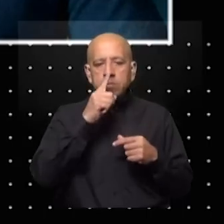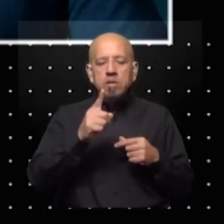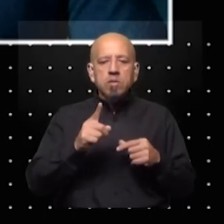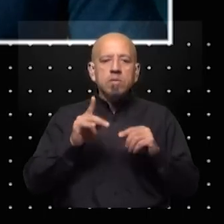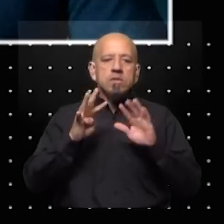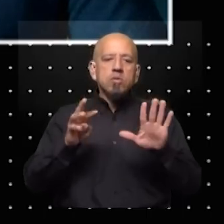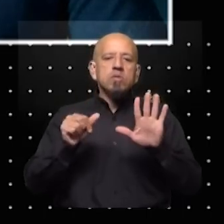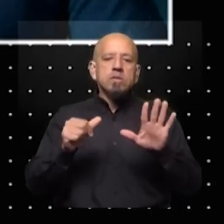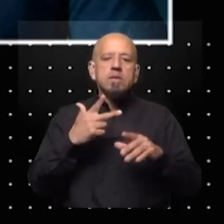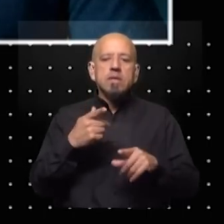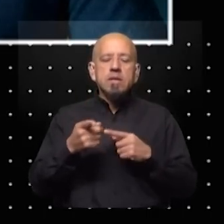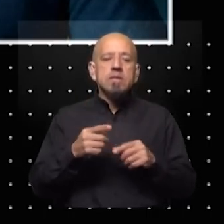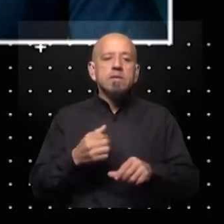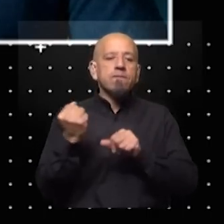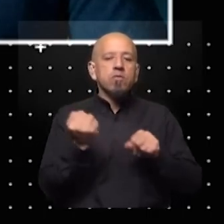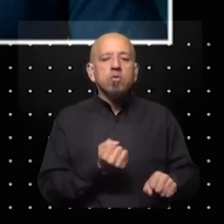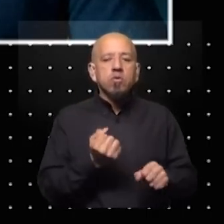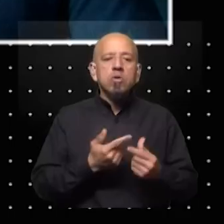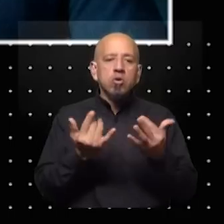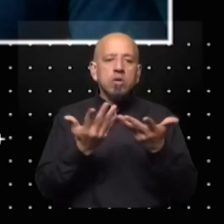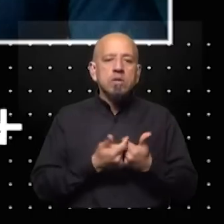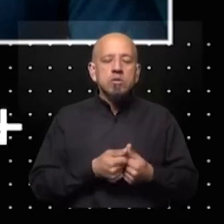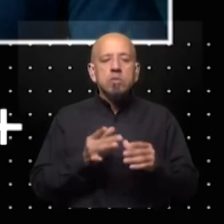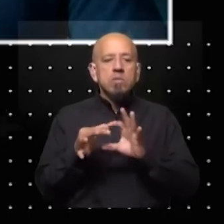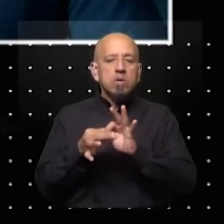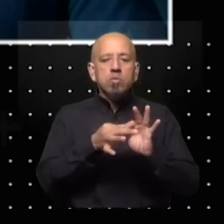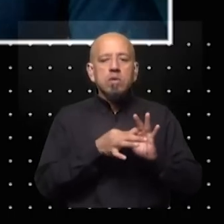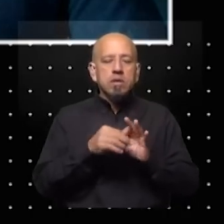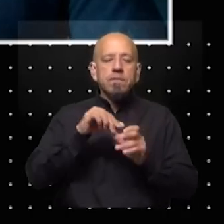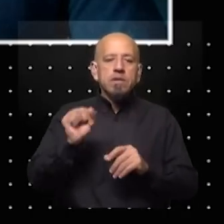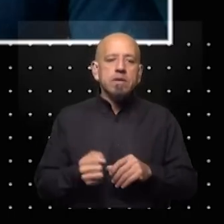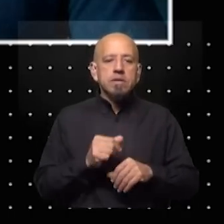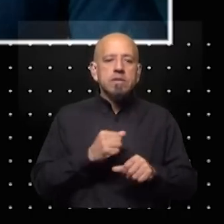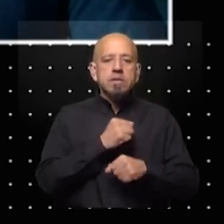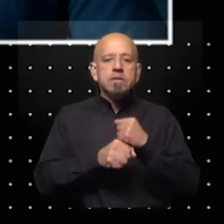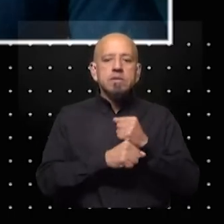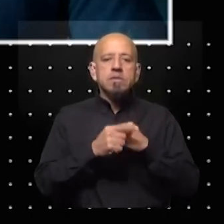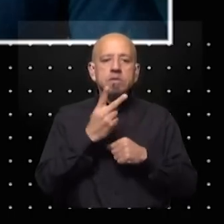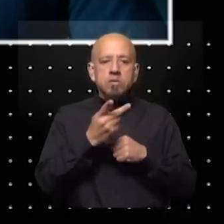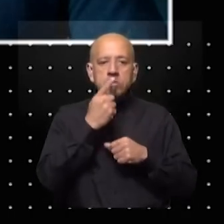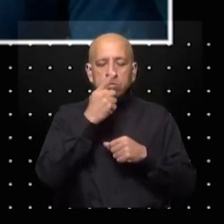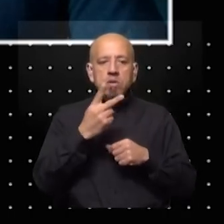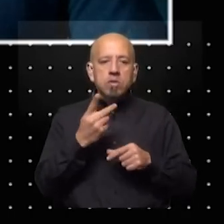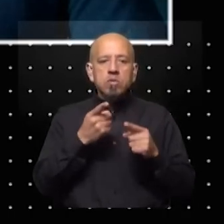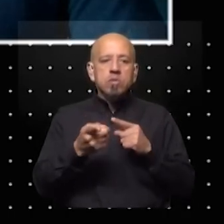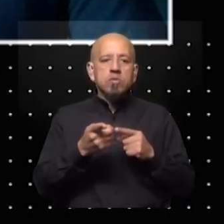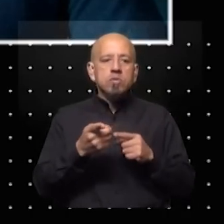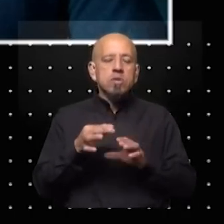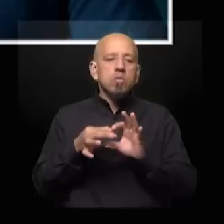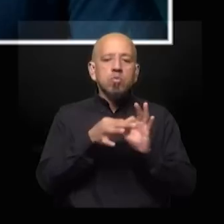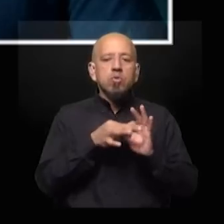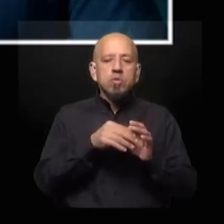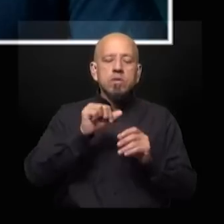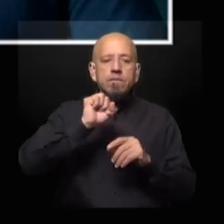se fundó la Organización para la Unidad Africana, que en 2002 fue lo que se convirtió en la Unión Africana. ¿Cuáles fueron los